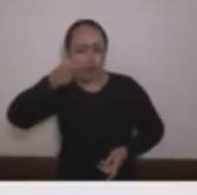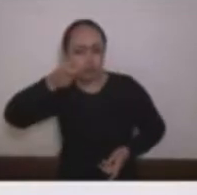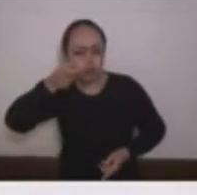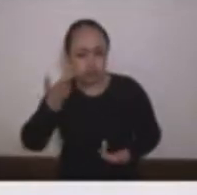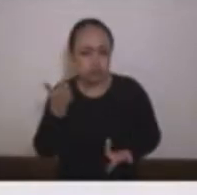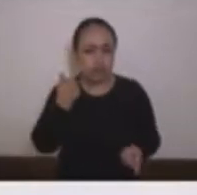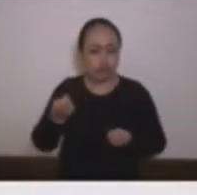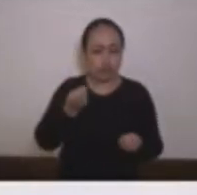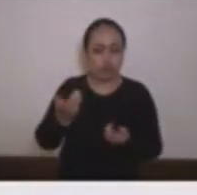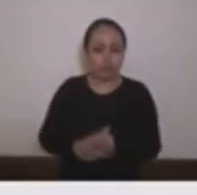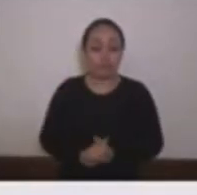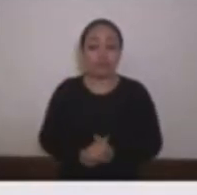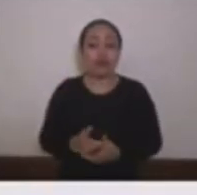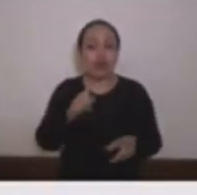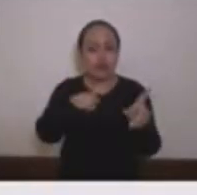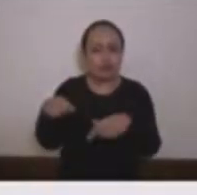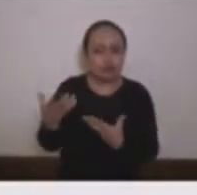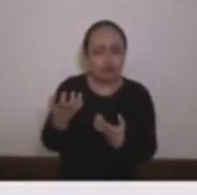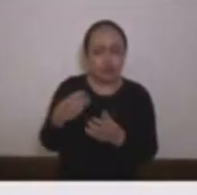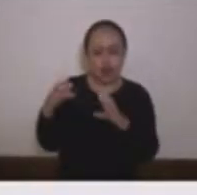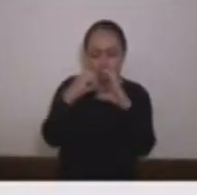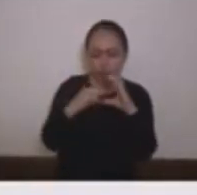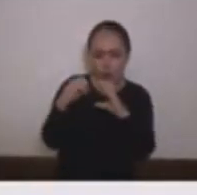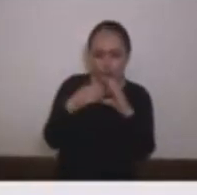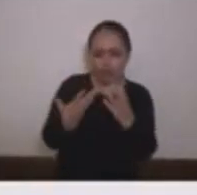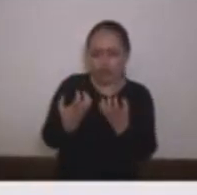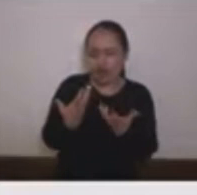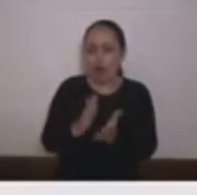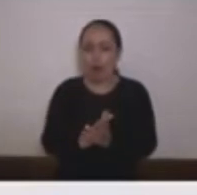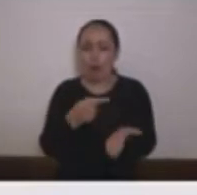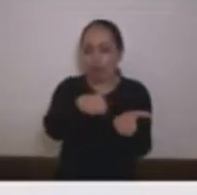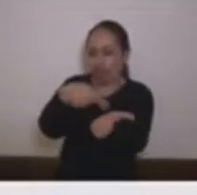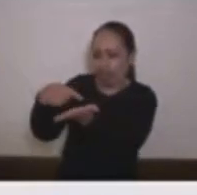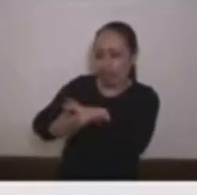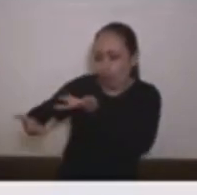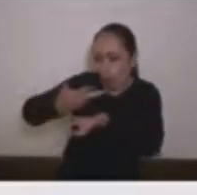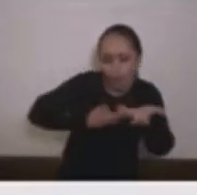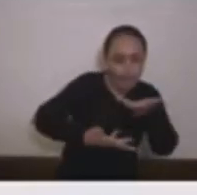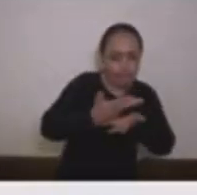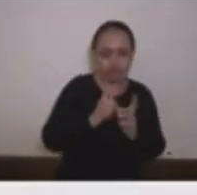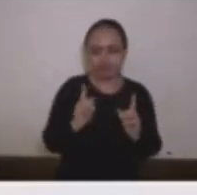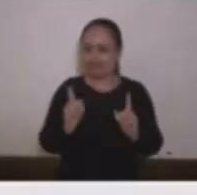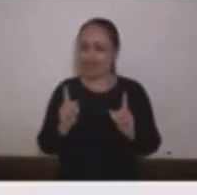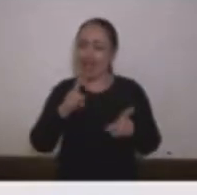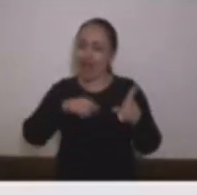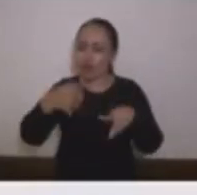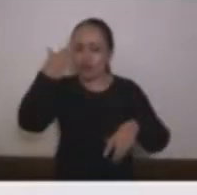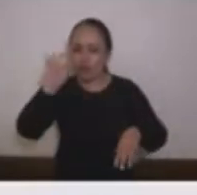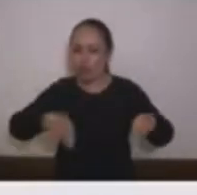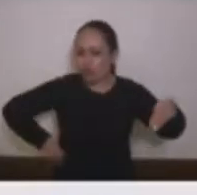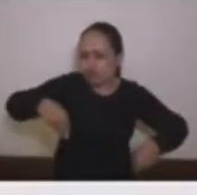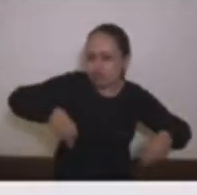muchos querrán que la Contraloría sea una torta más para distribuir muchos querrán que el control fiscal sea cómodo y